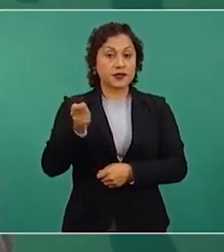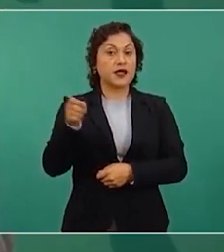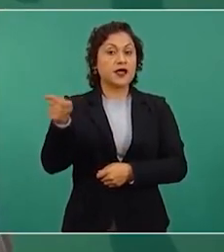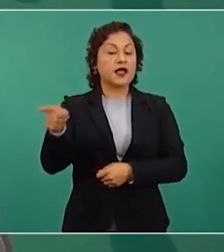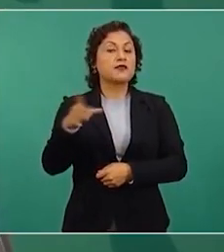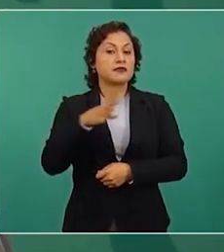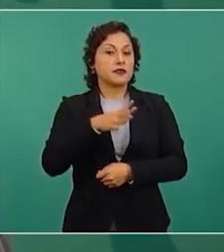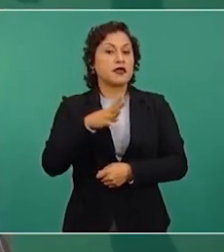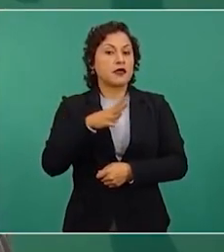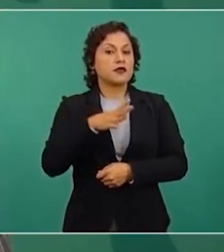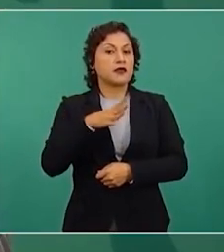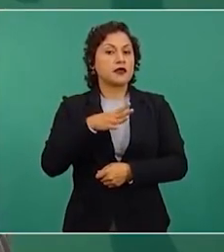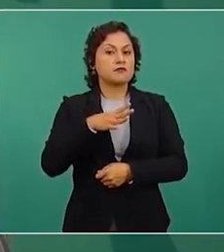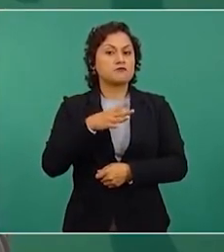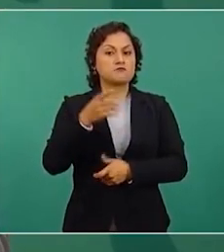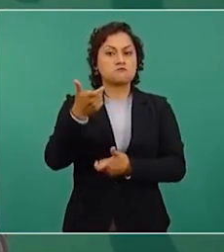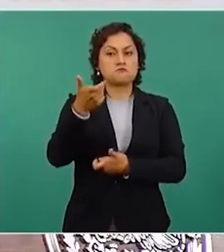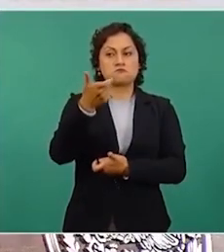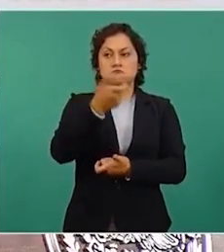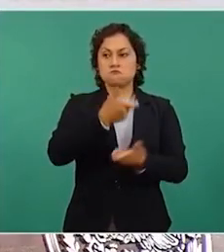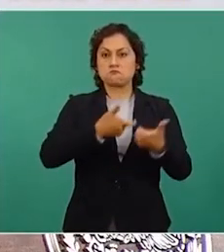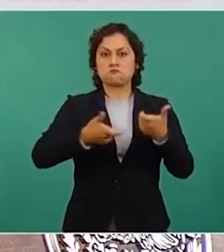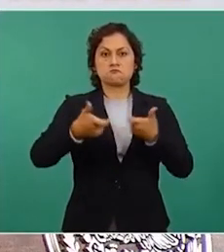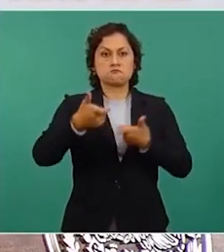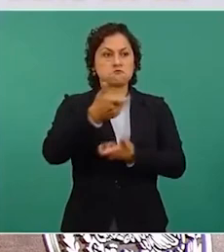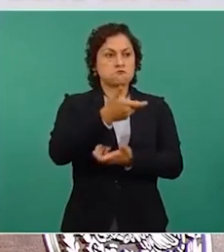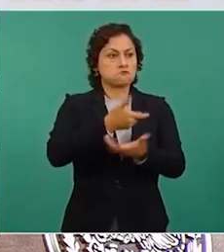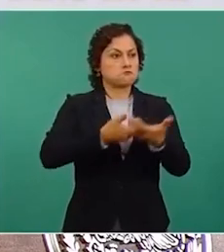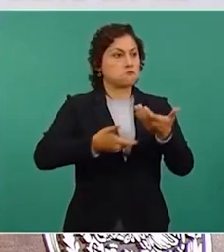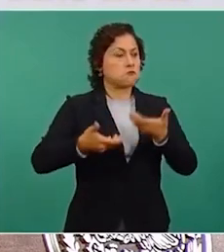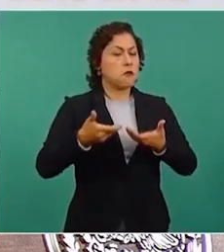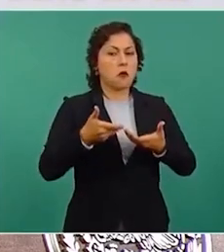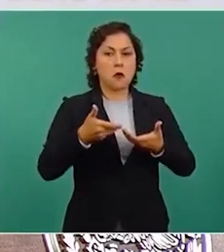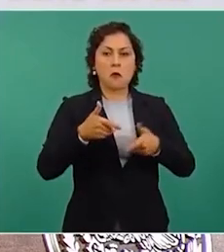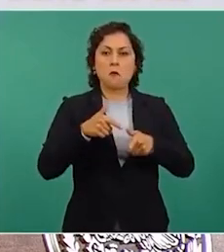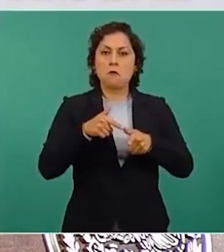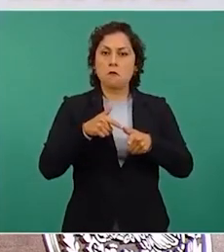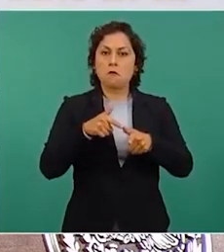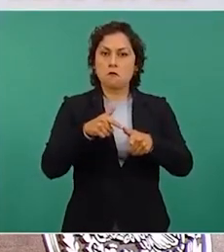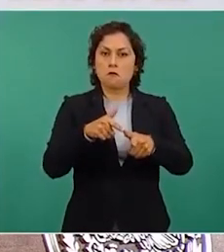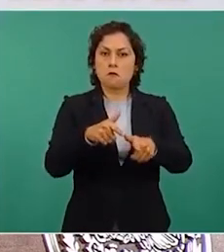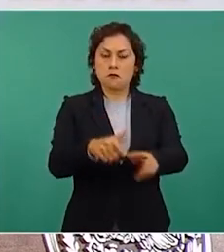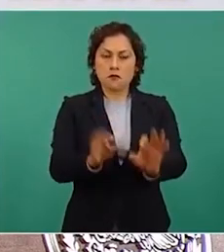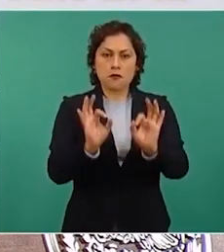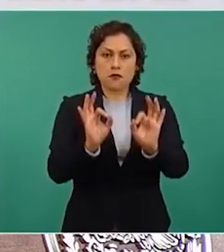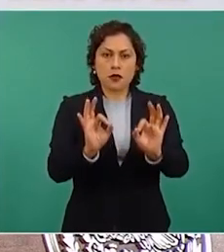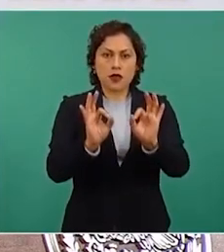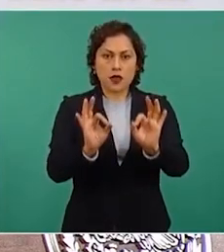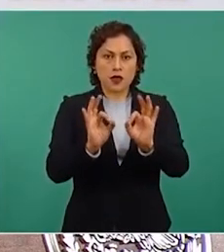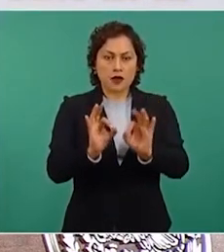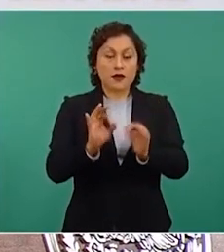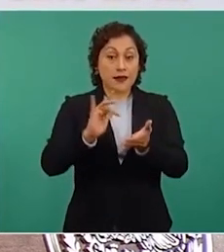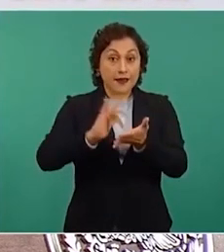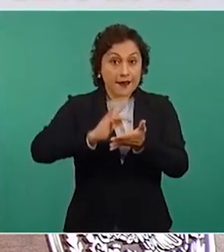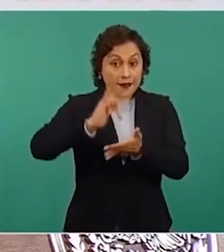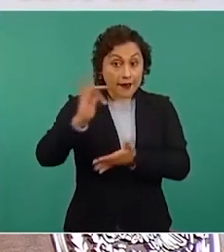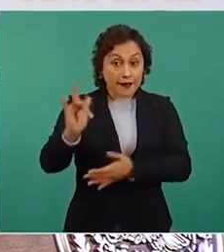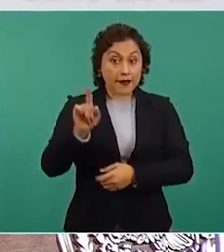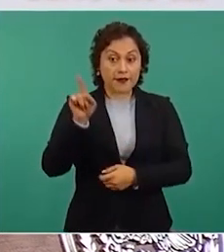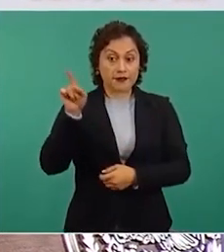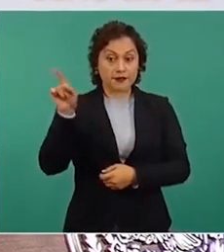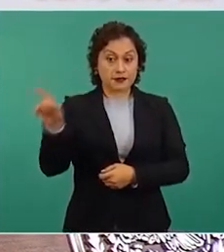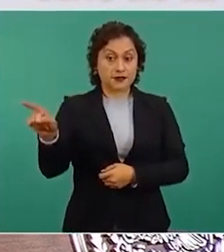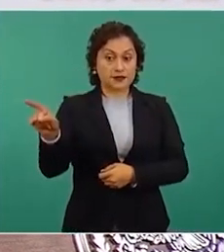financiera el que no se haya recorrido